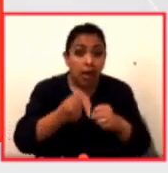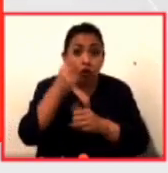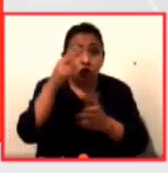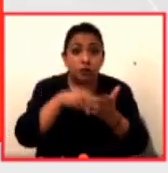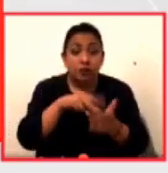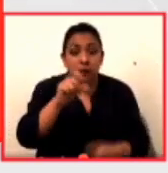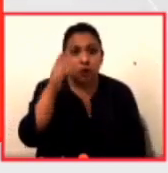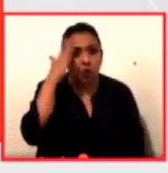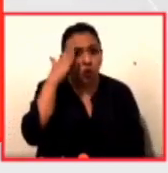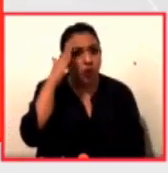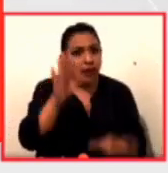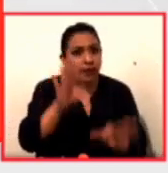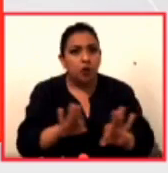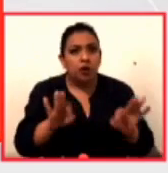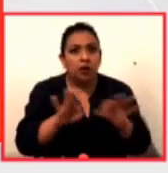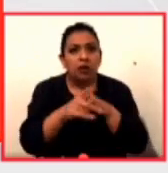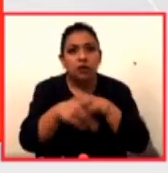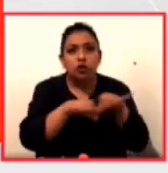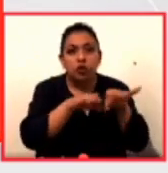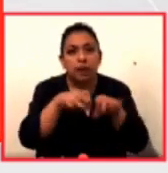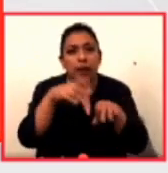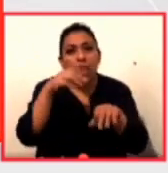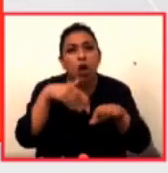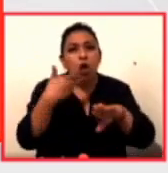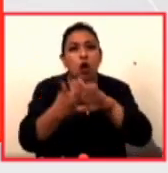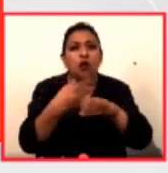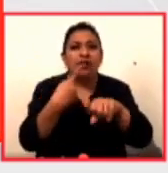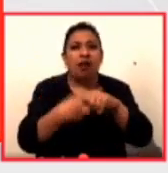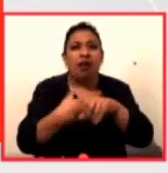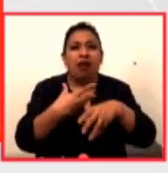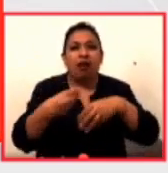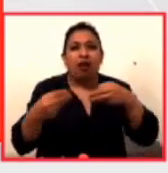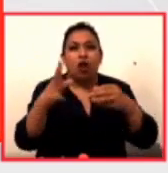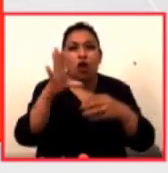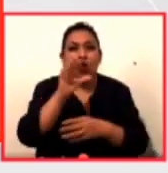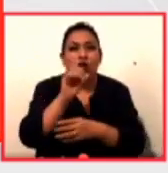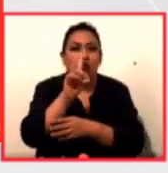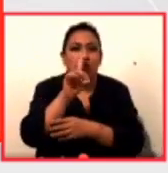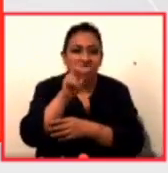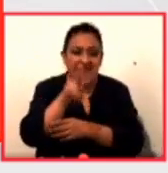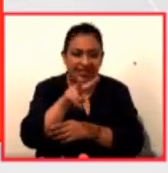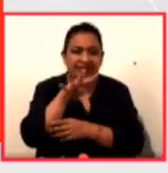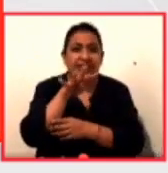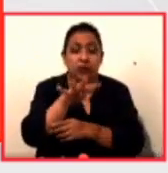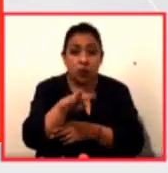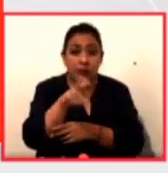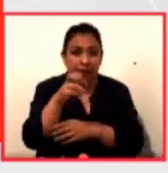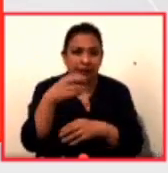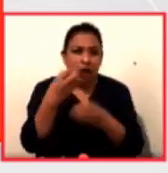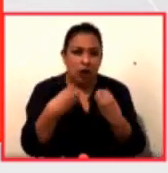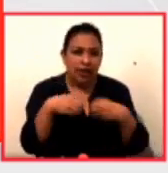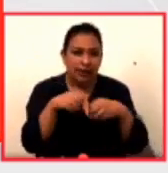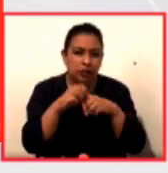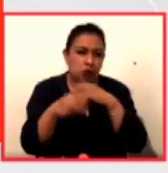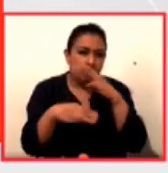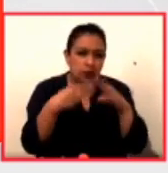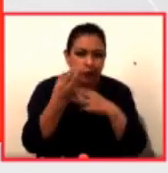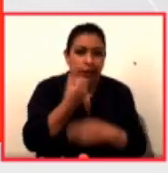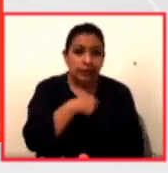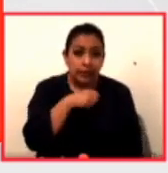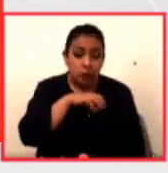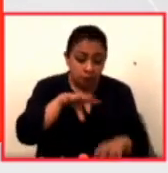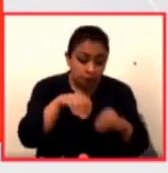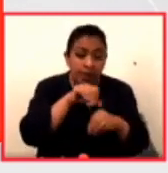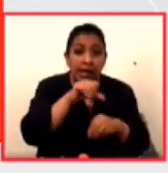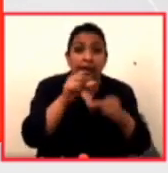su labor en contra de la pandemia del COVID-19 esta gran organización mundial de salud pertenece